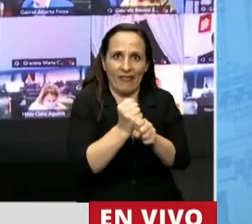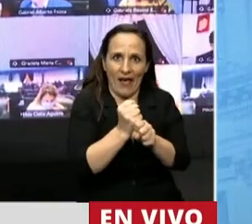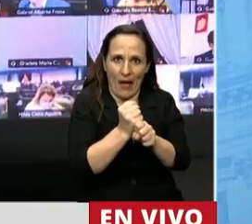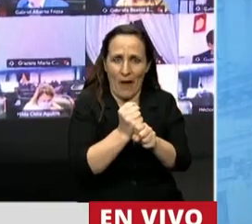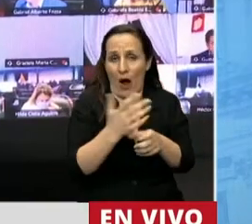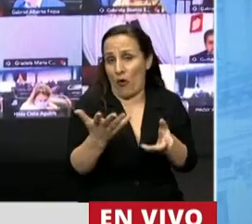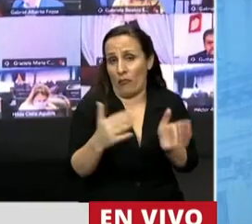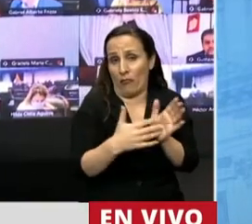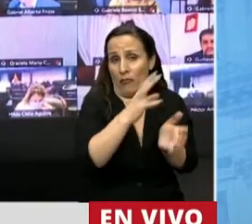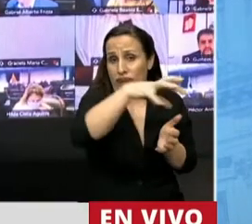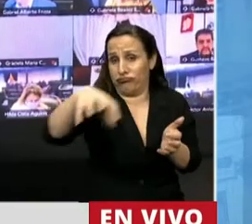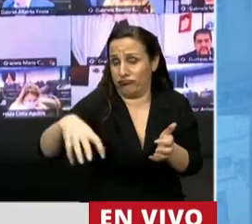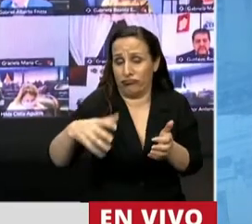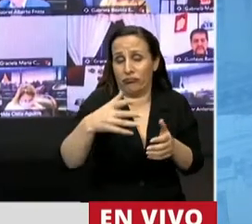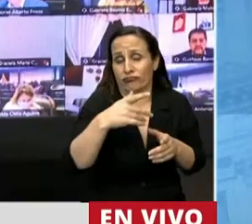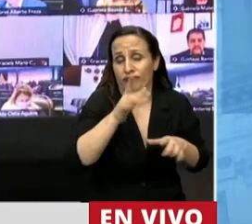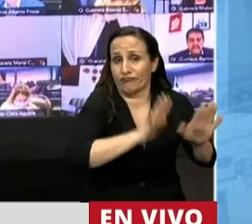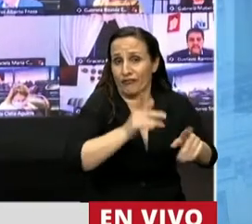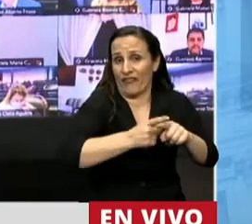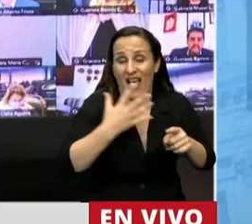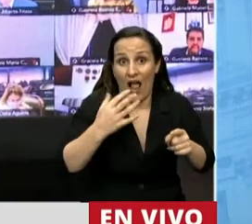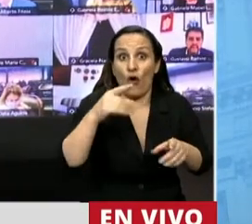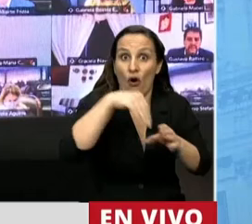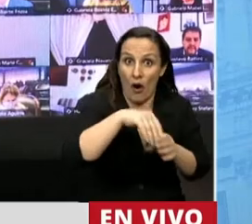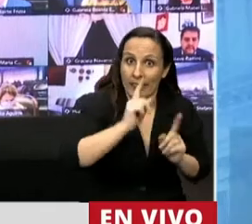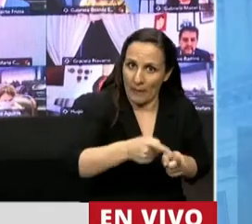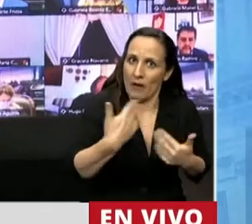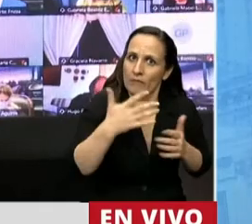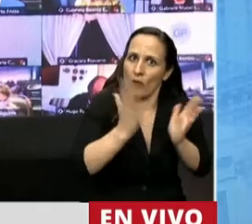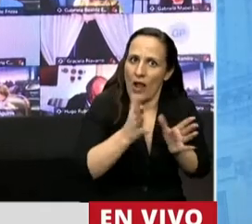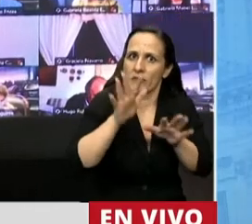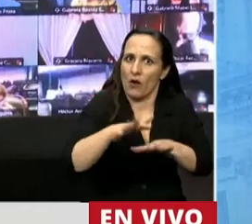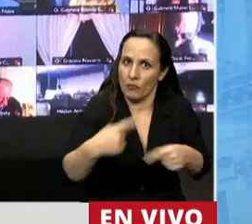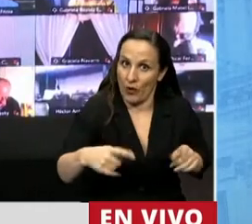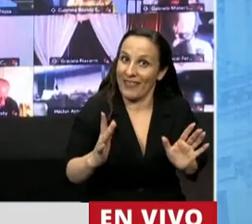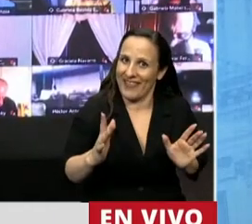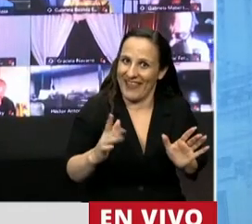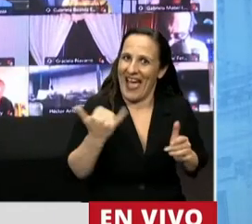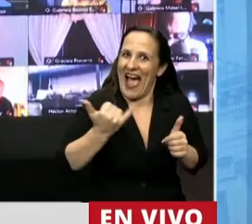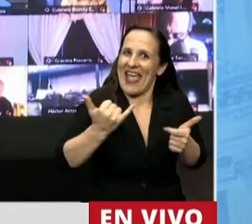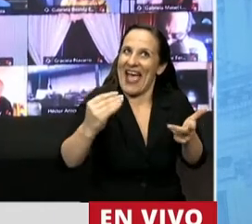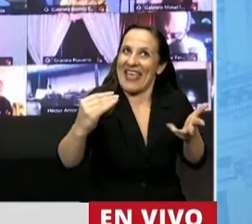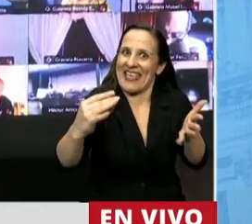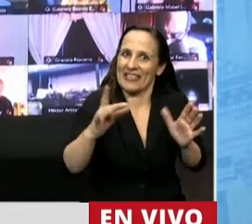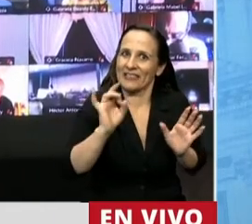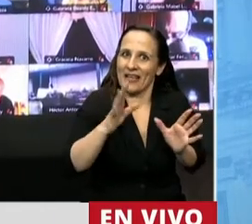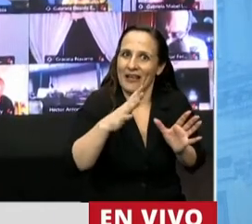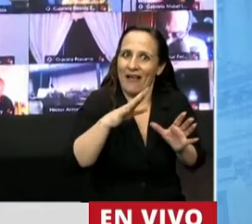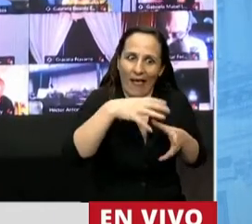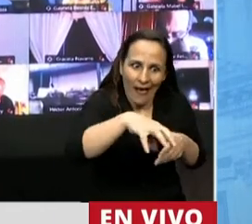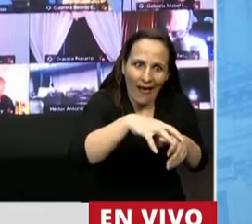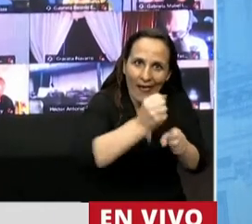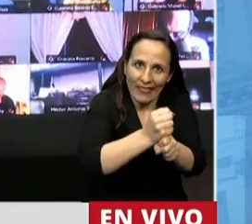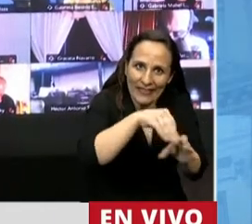organizaciones empresariales. Digamos, esto amplía a tal punto que hasta dentro del sistema de comunicación